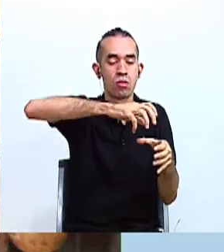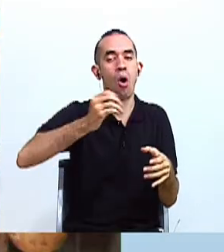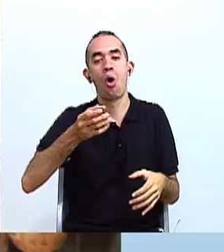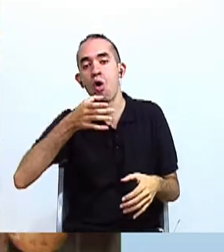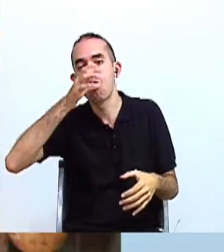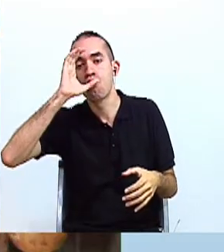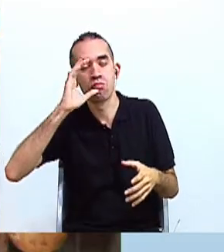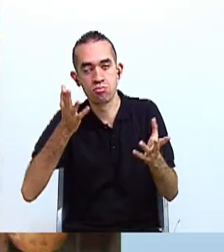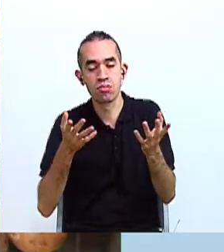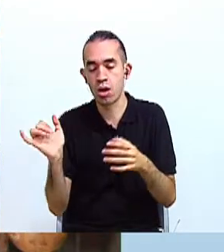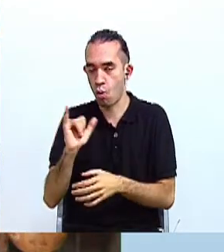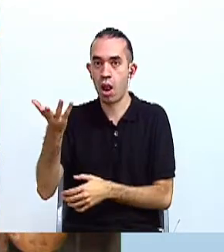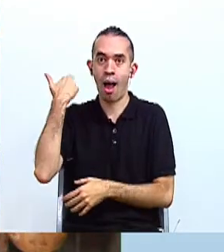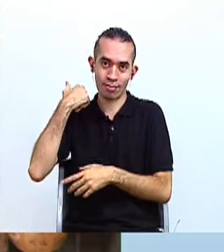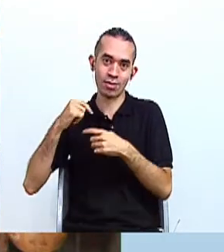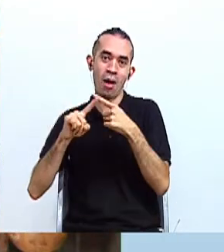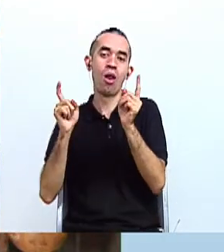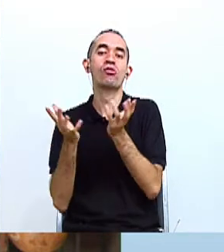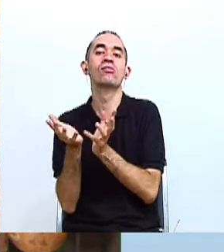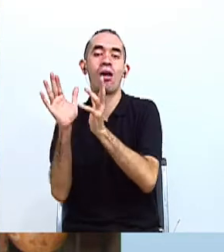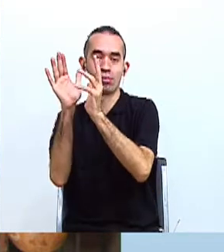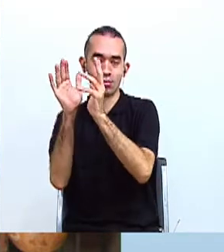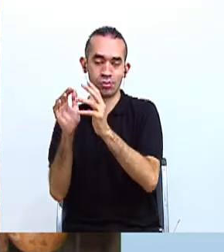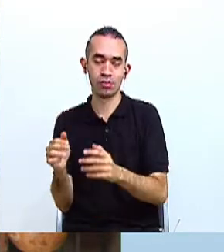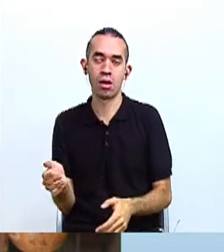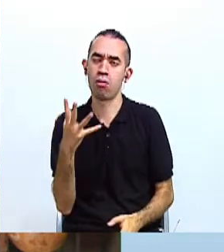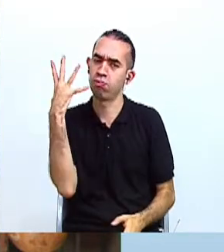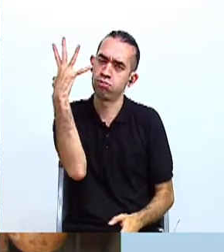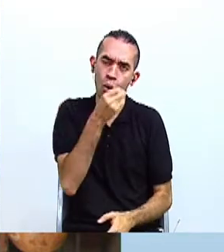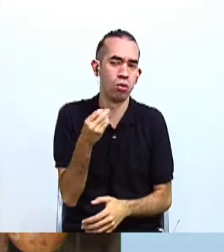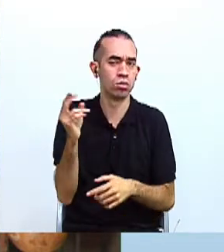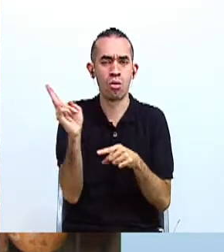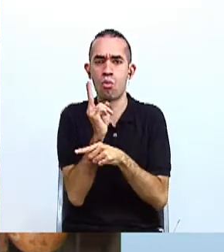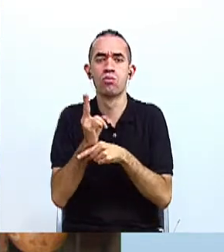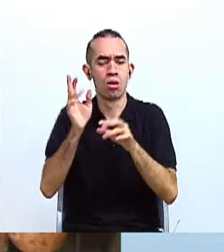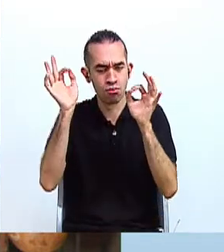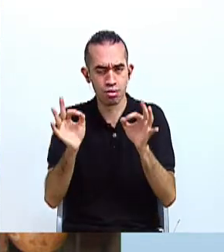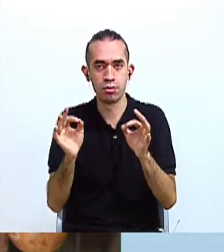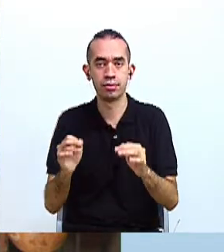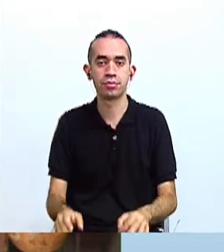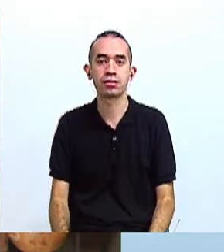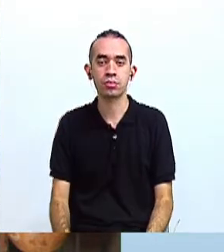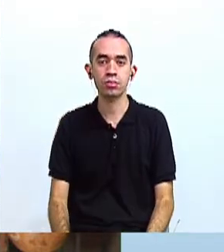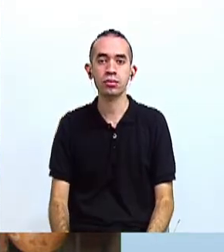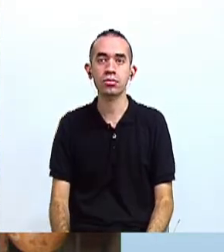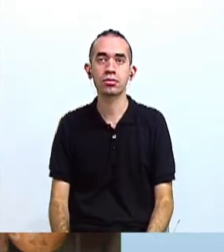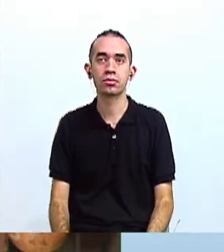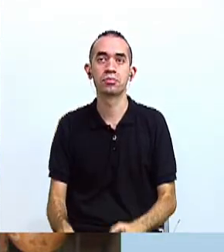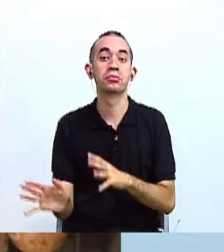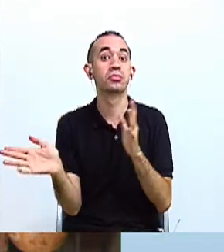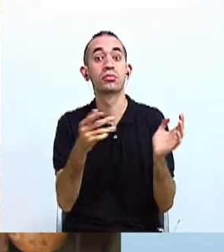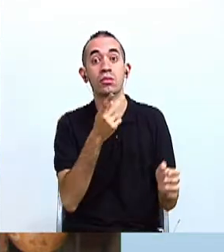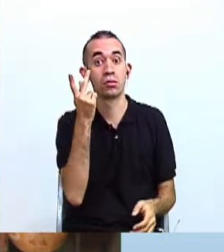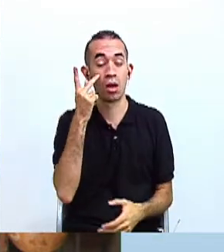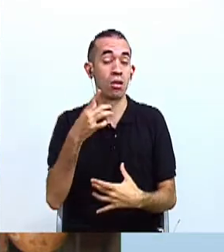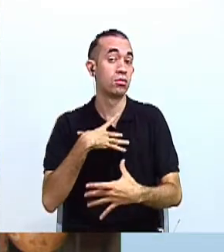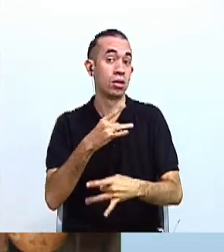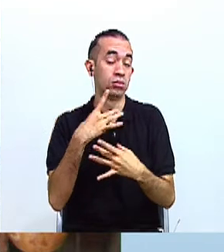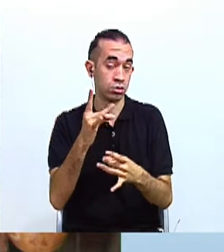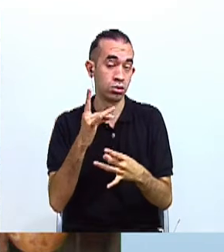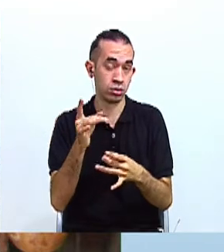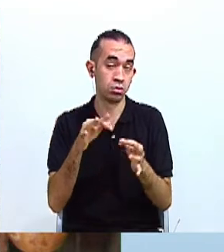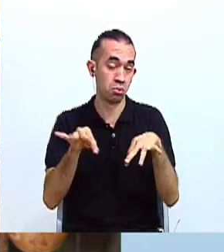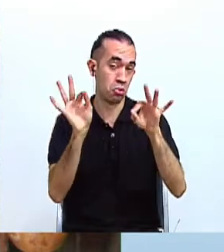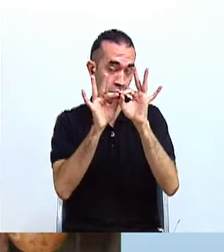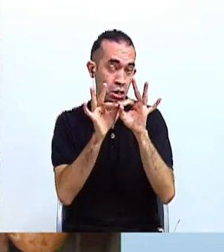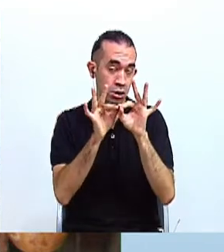Entonces, eran objetos de gran belleza y de gran utilidad. Queremos mencionar en este caso, como dato también importante,